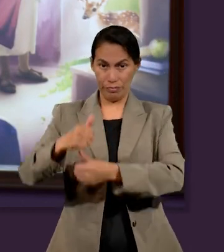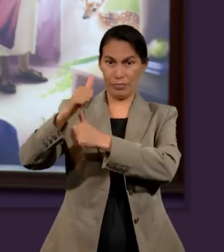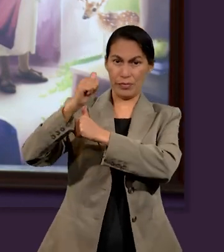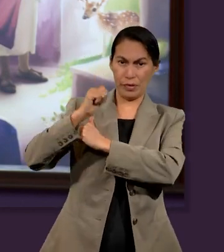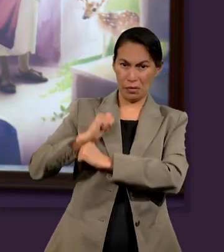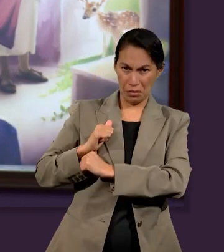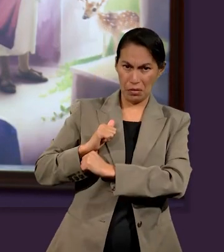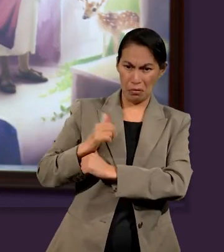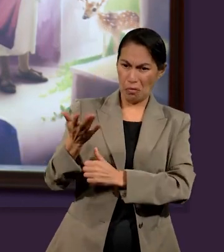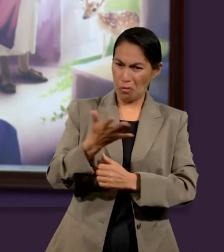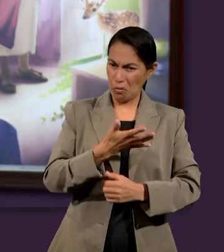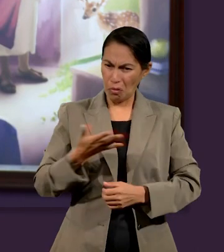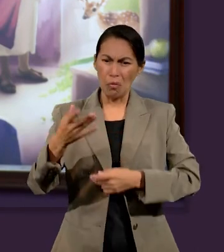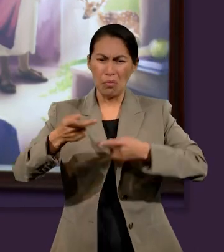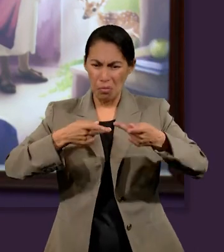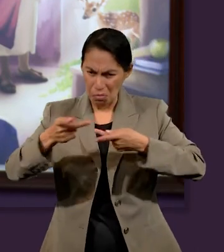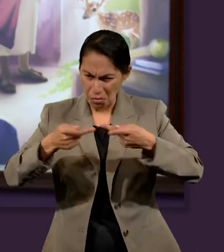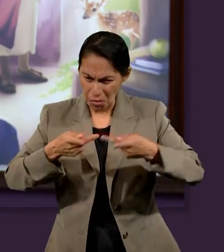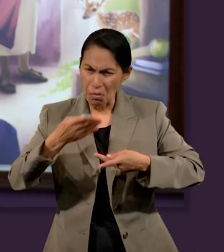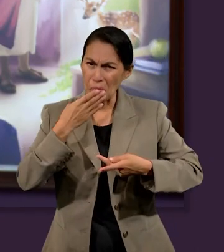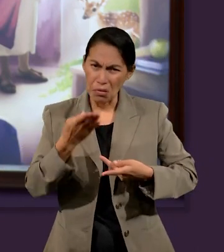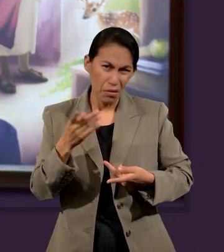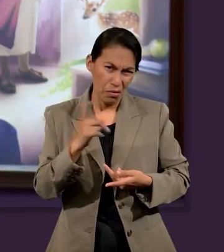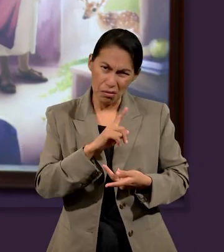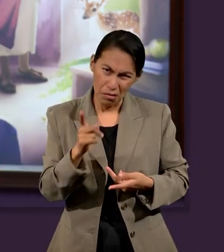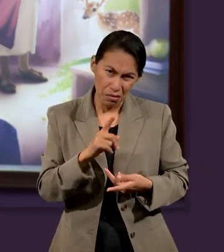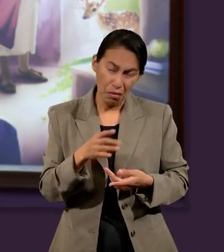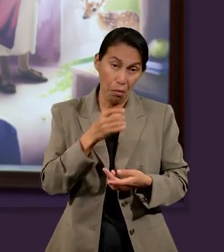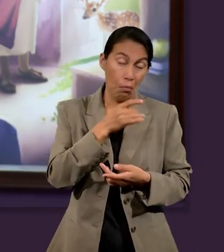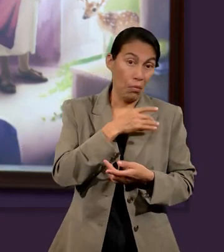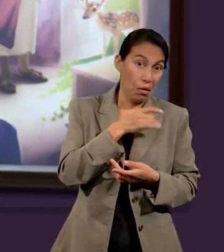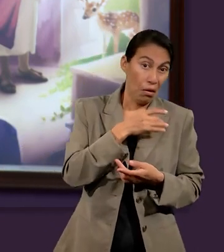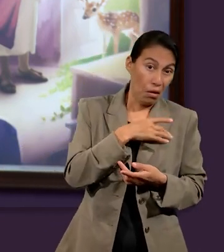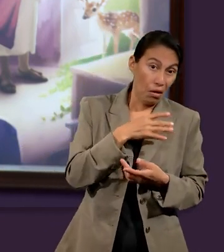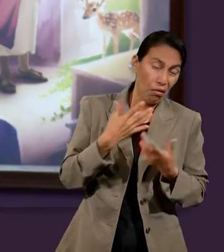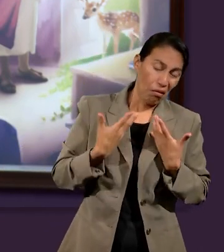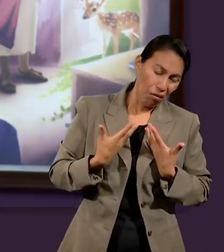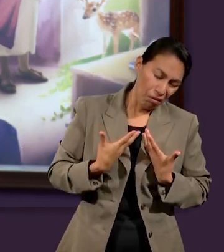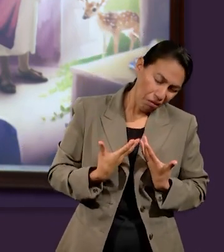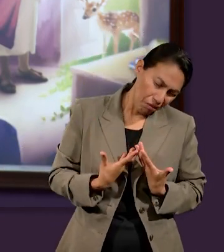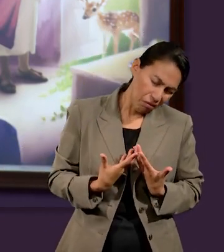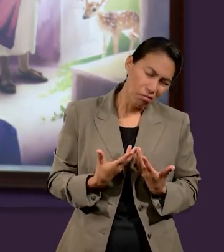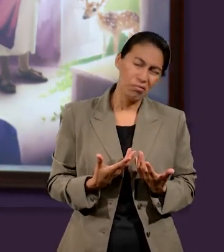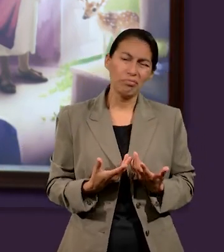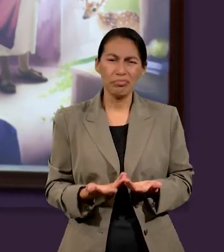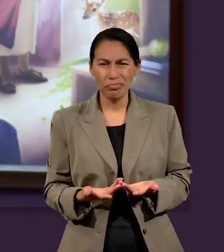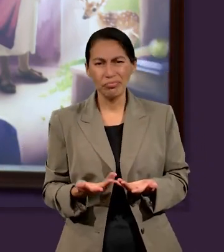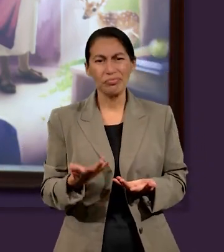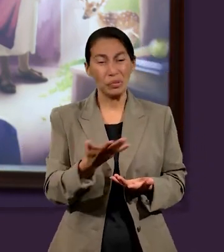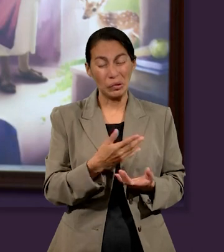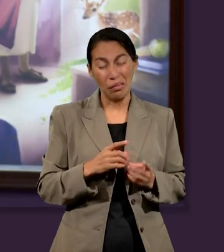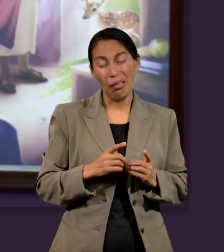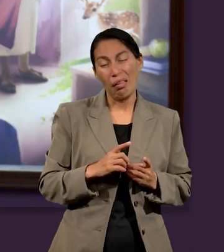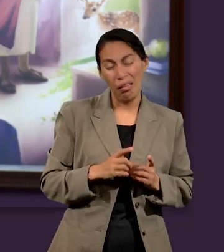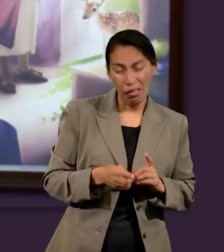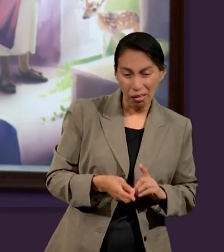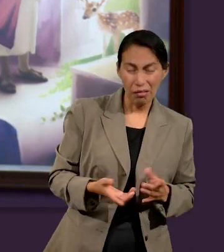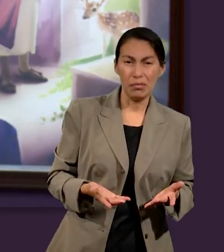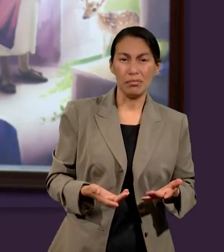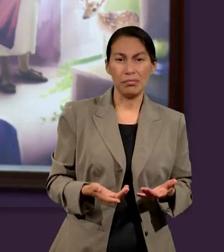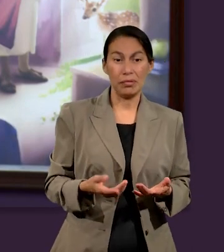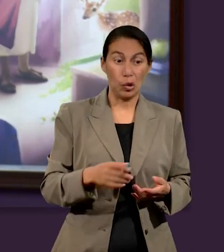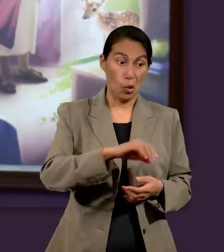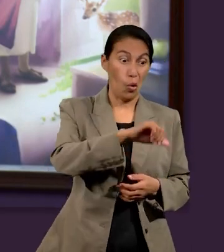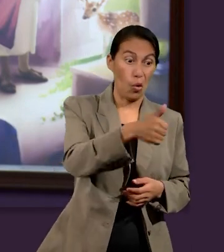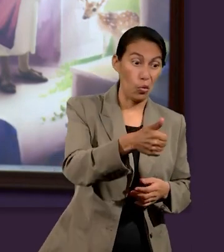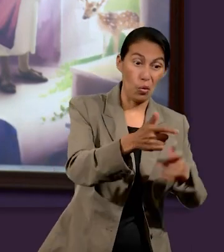es difícil adivinar que si estoy al frente de un ejército que no está bien entrenado, que tiene la moral